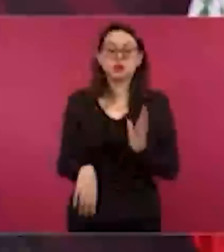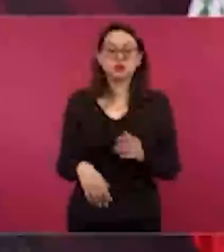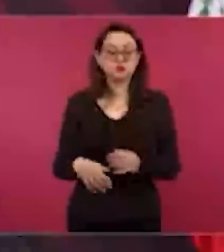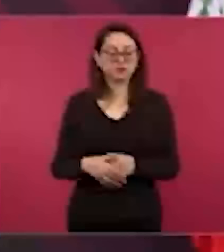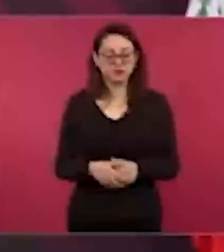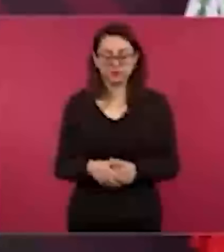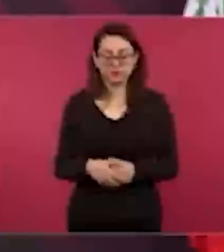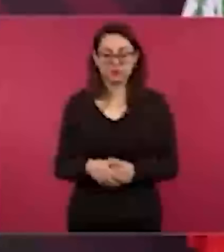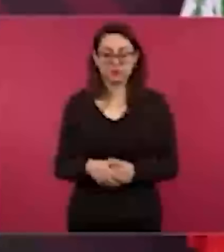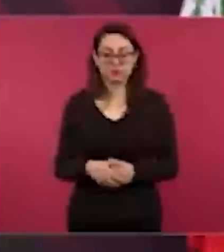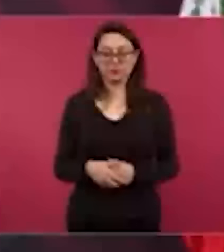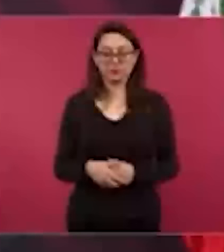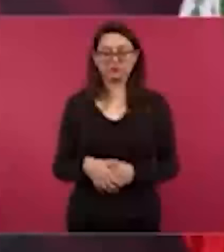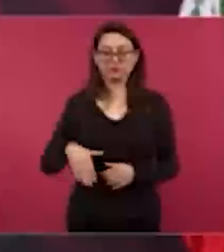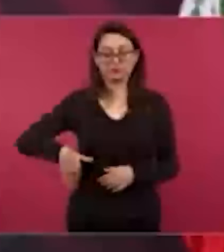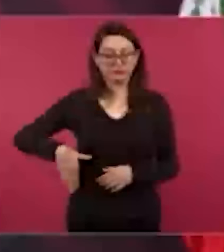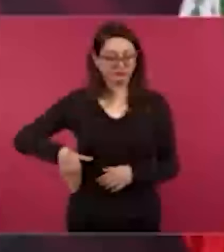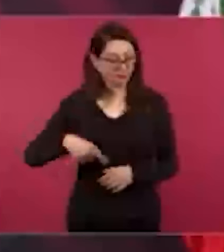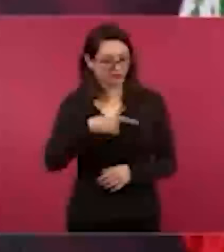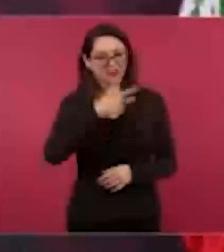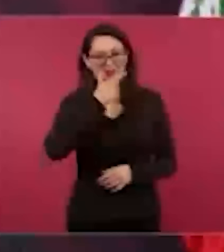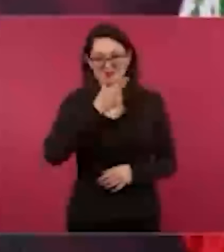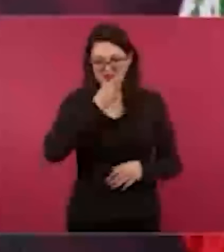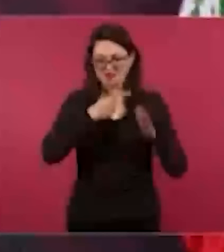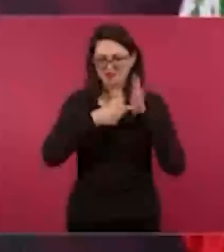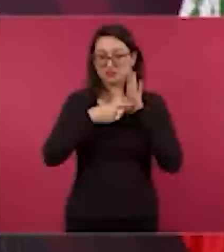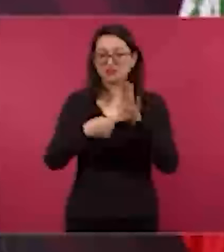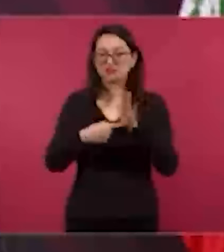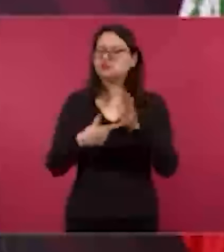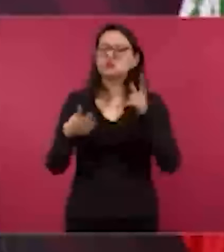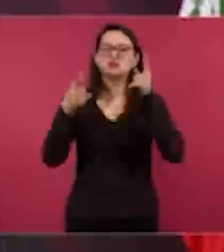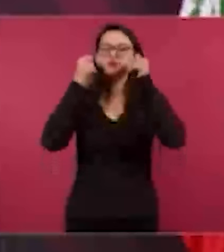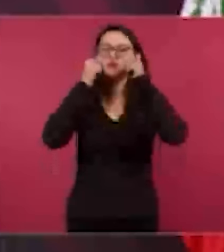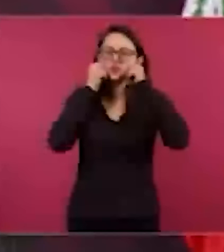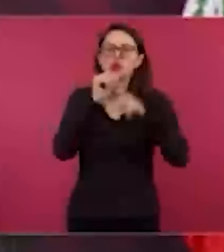mentiras y más mentiras para poder